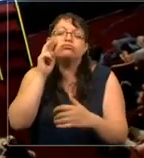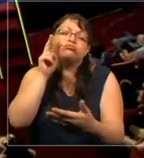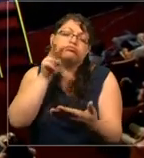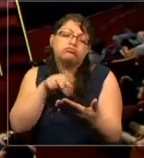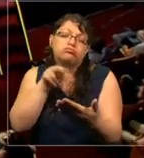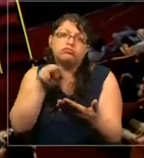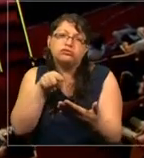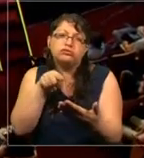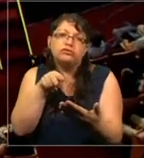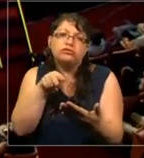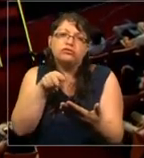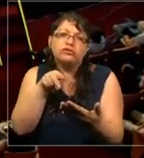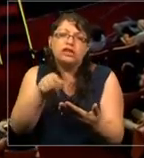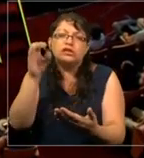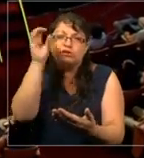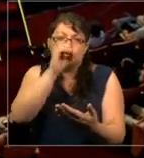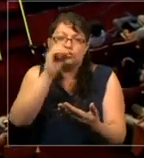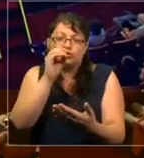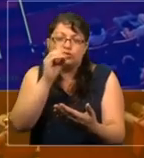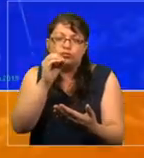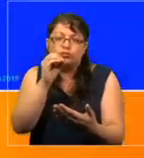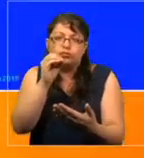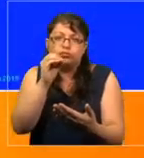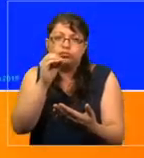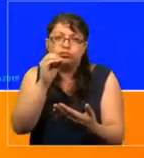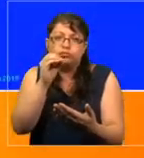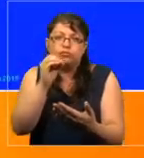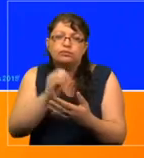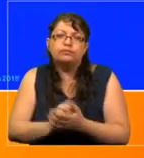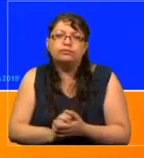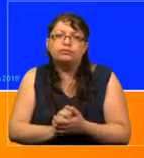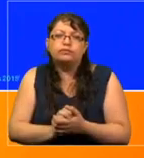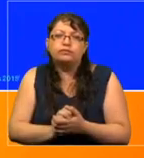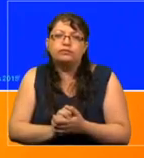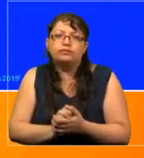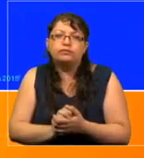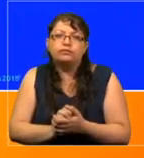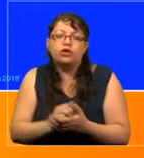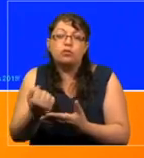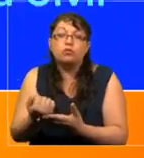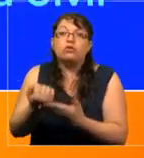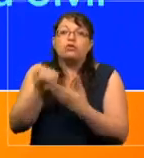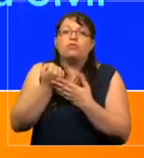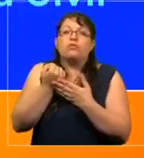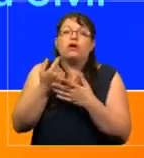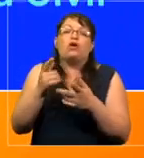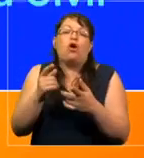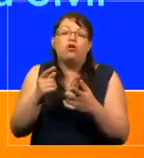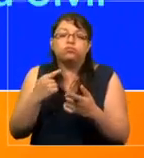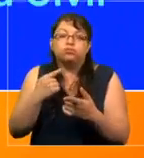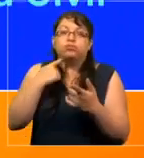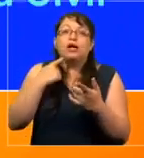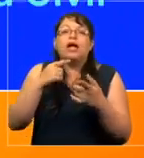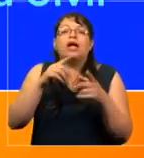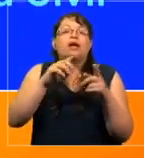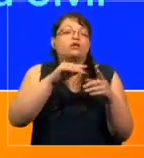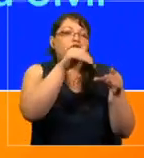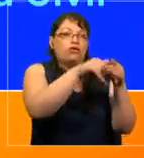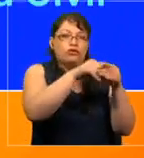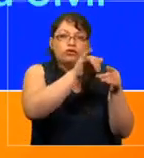y esos comentarios tienen un impacto en los votos que ellos van a dar sobre alguna ley en particular.